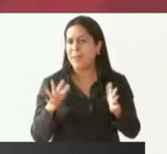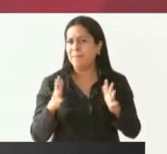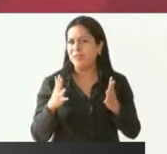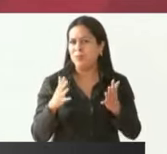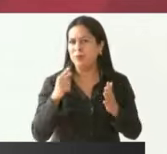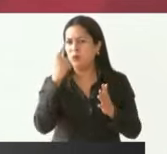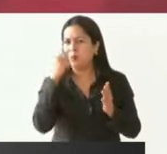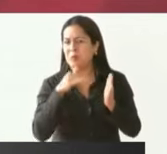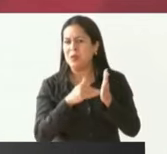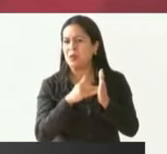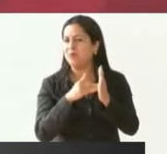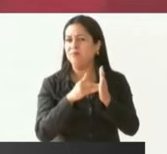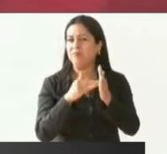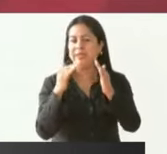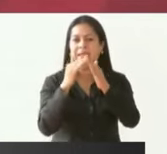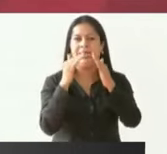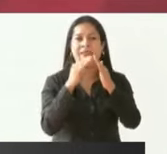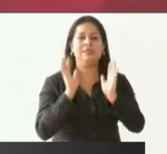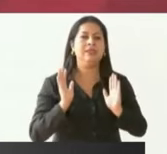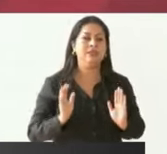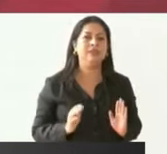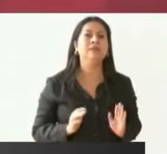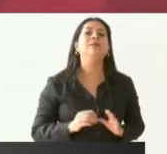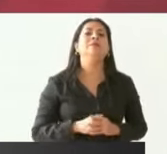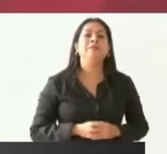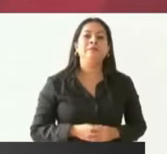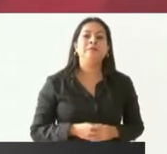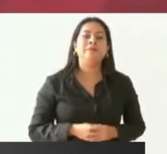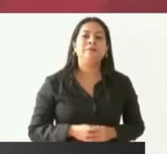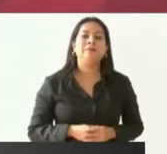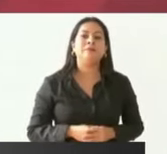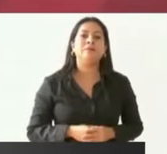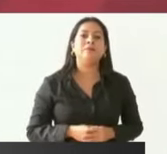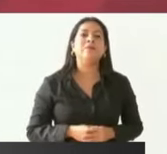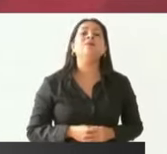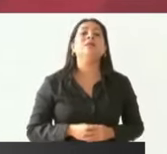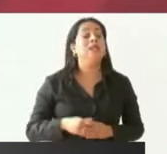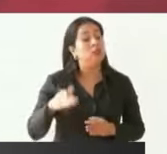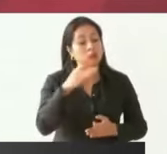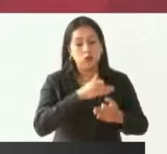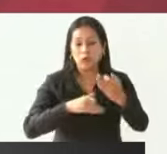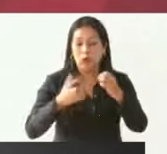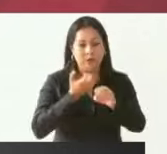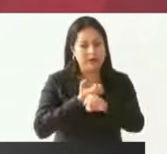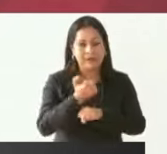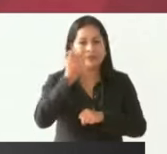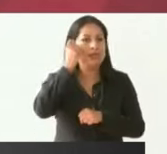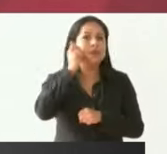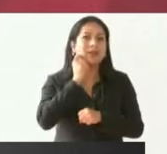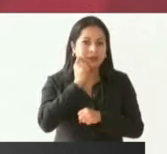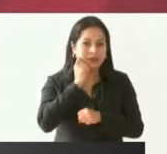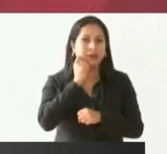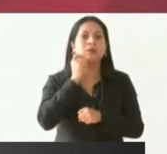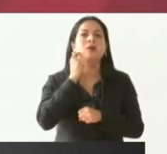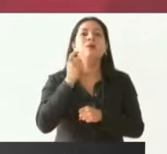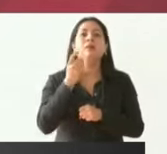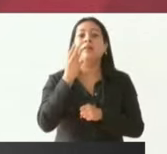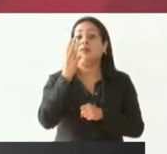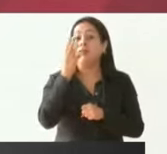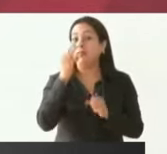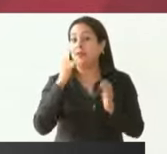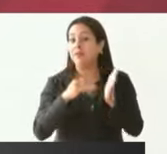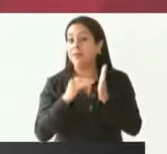millón de viviendas. Tiene todo el estado de Guerrero. Población 3